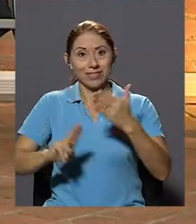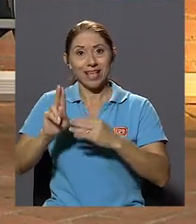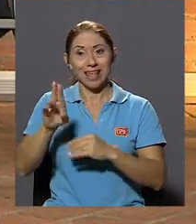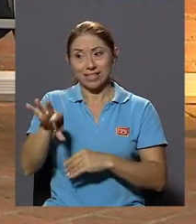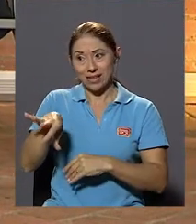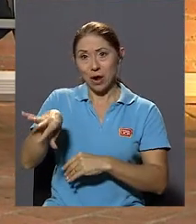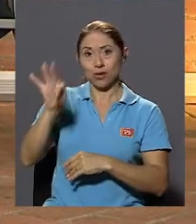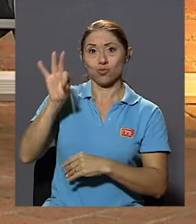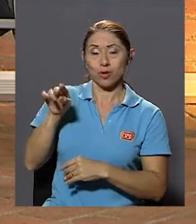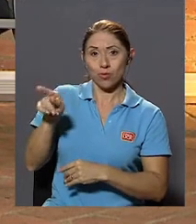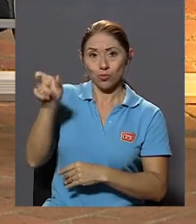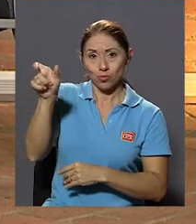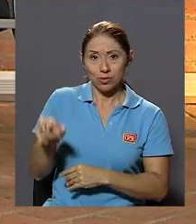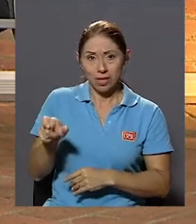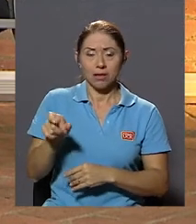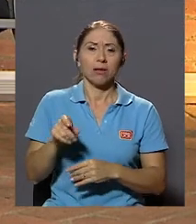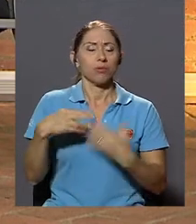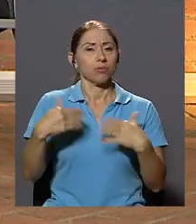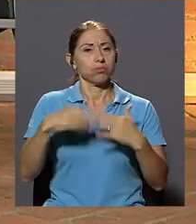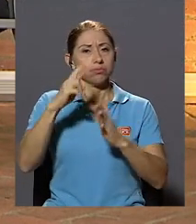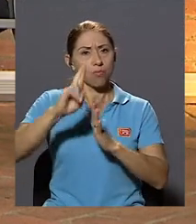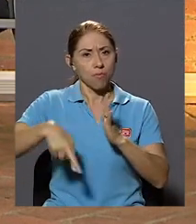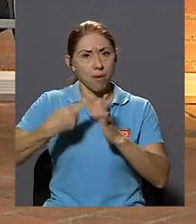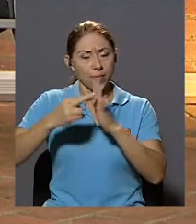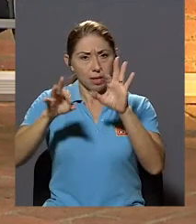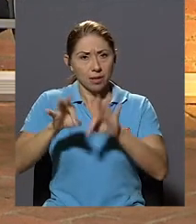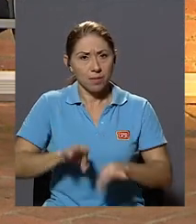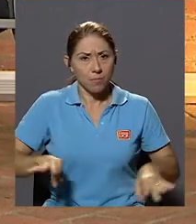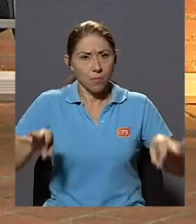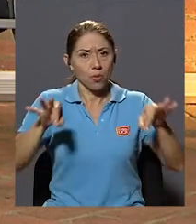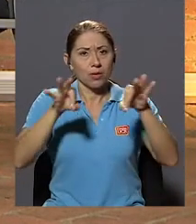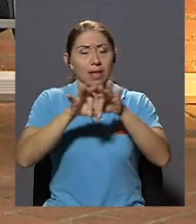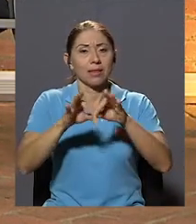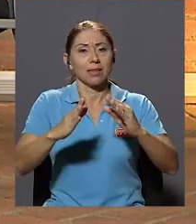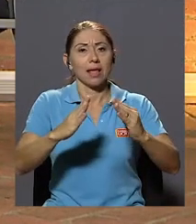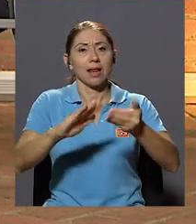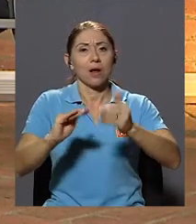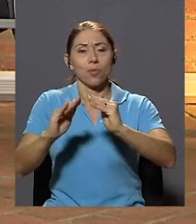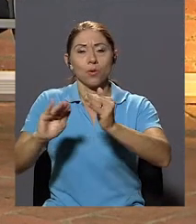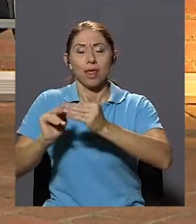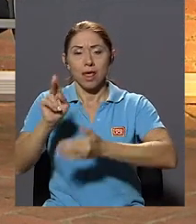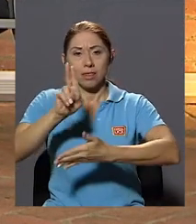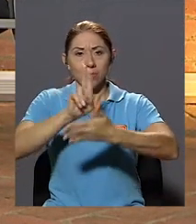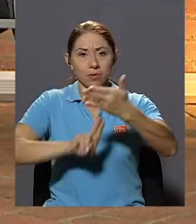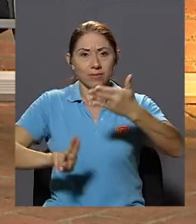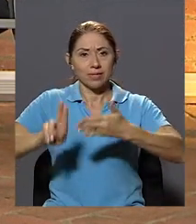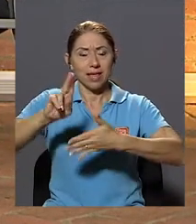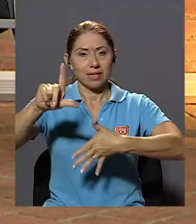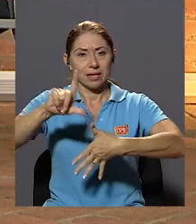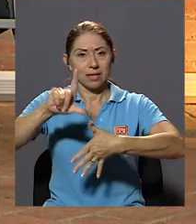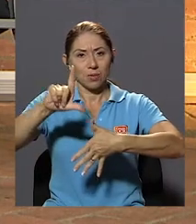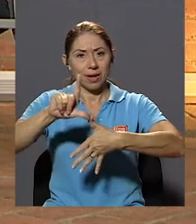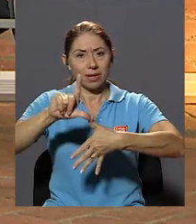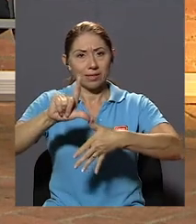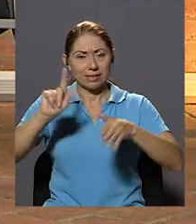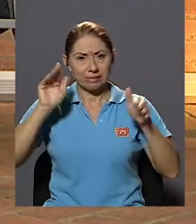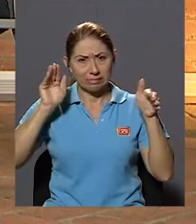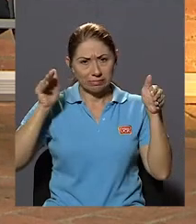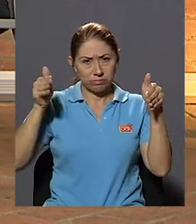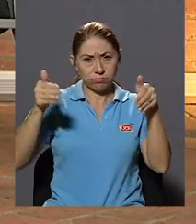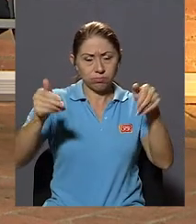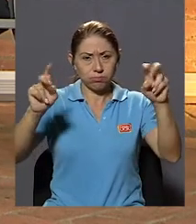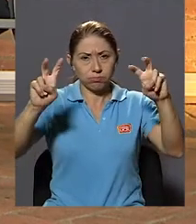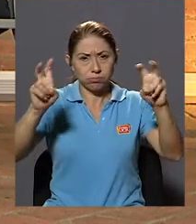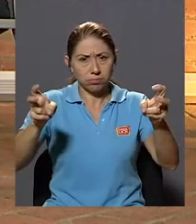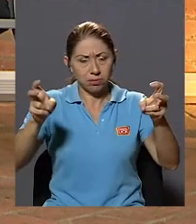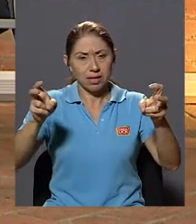papel importante En la comunidad de universidades latinoamericanas Centrado en el tema